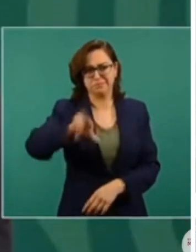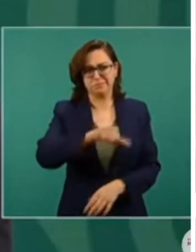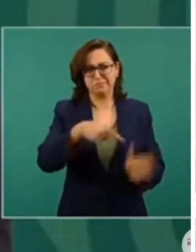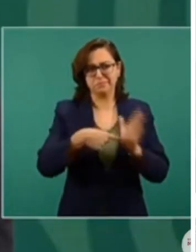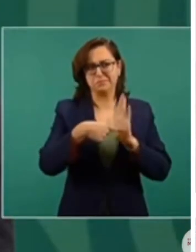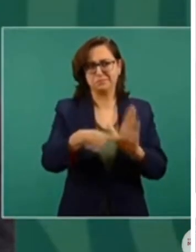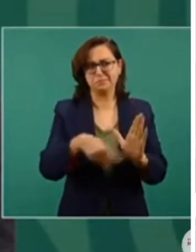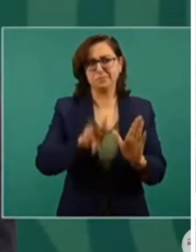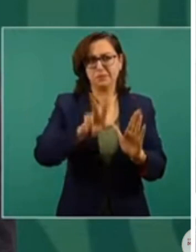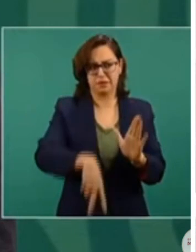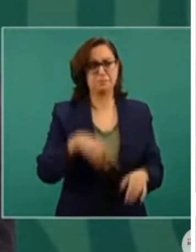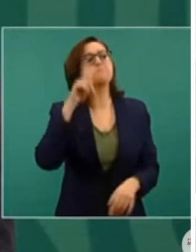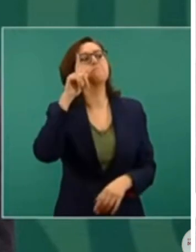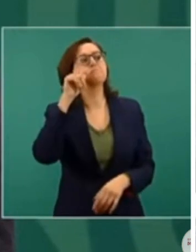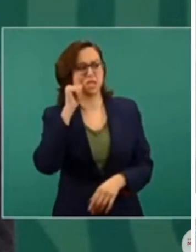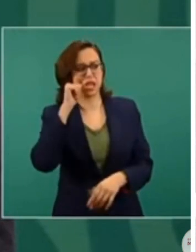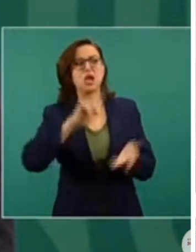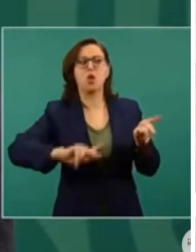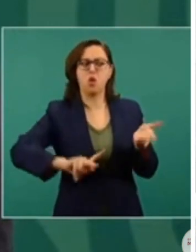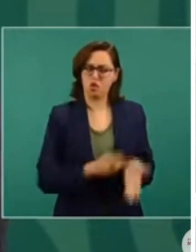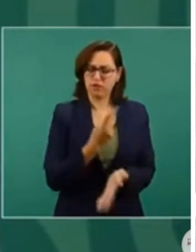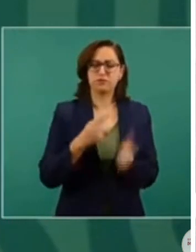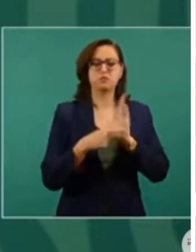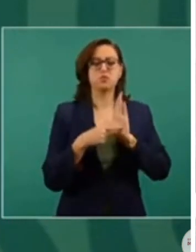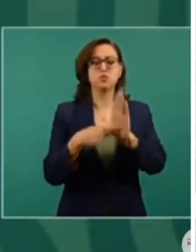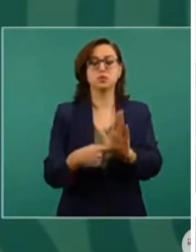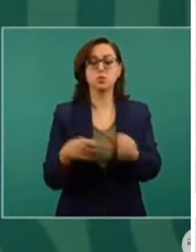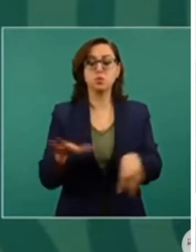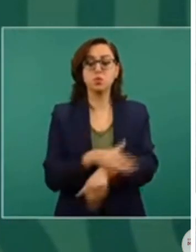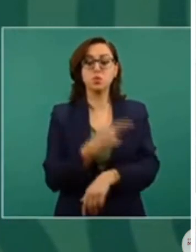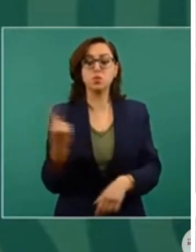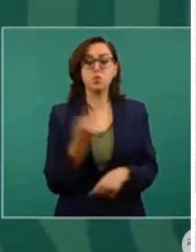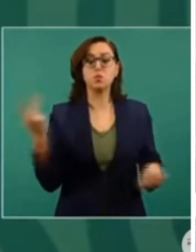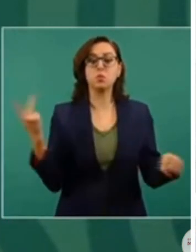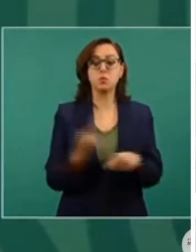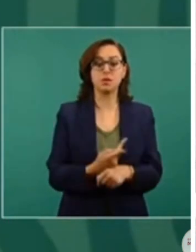resulta que hay un caso en donde están poniendo una inyección.